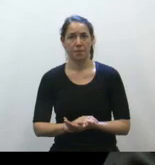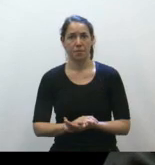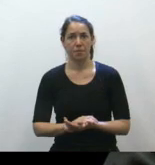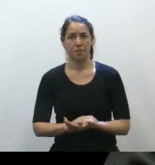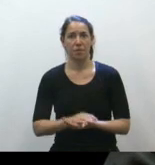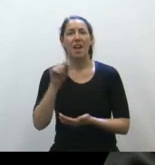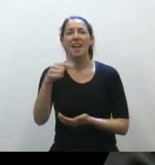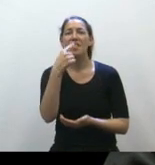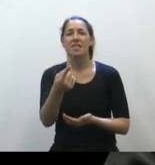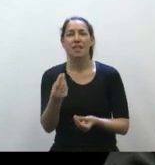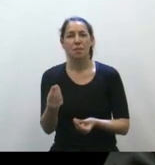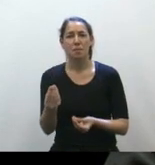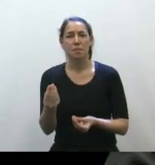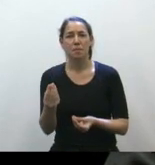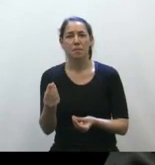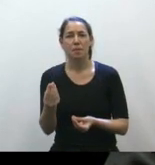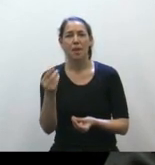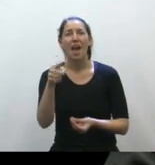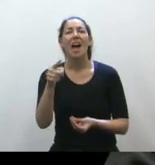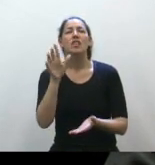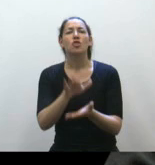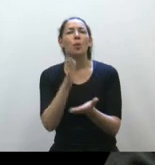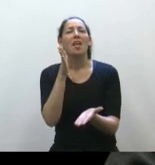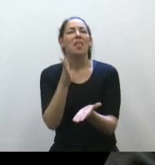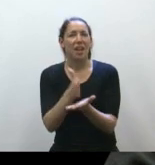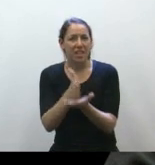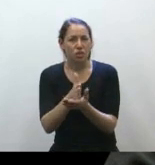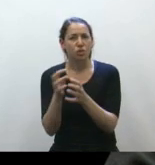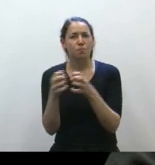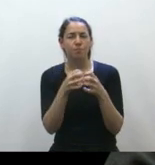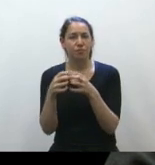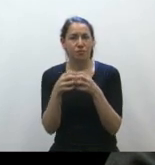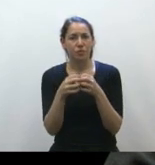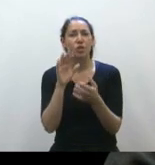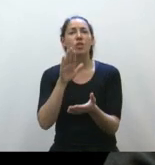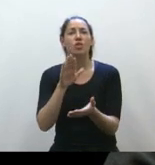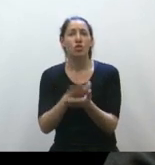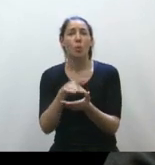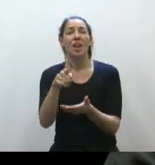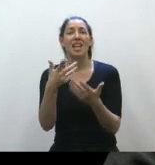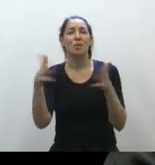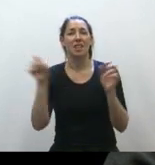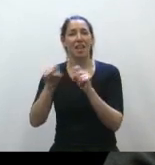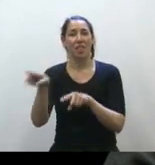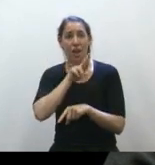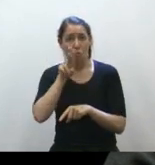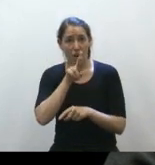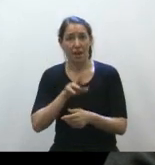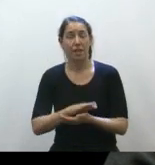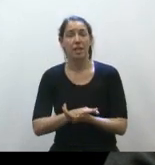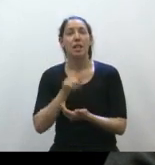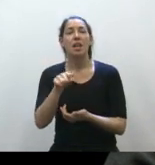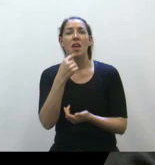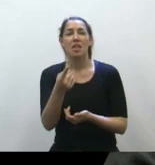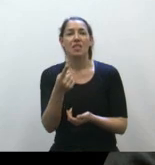Acá se dice que hay un conflicto de derechos, el derecho que se llama de la libertad de la mujer y el derecho de la vida del